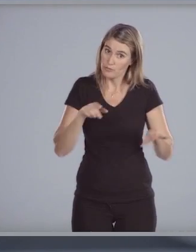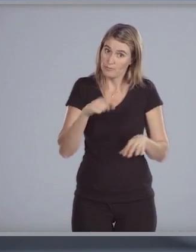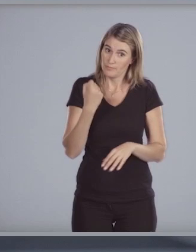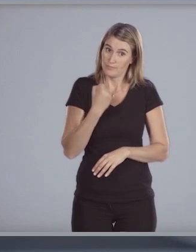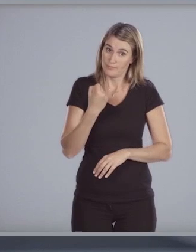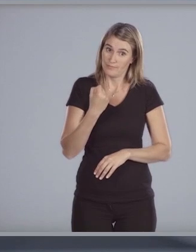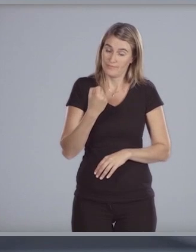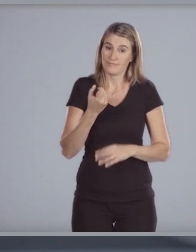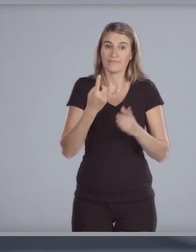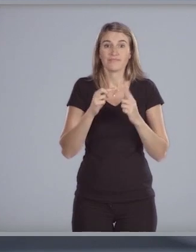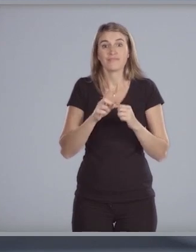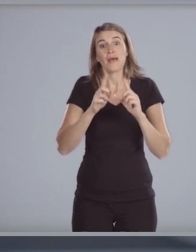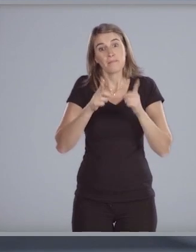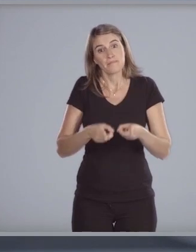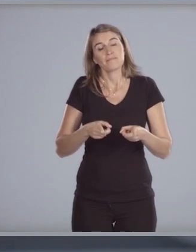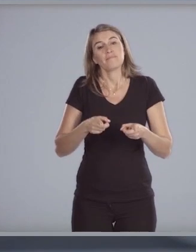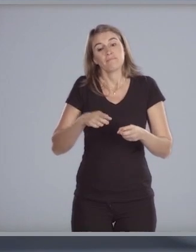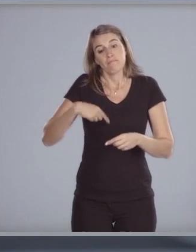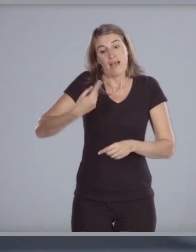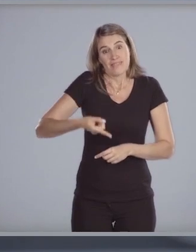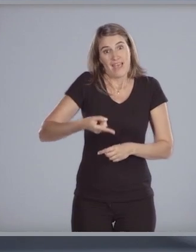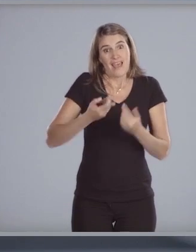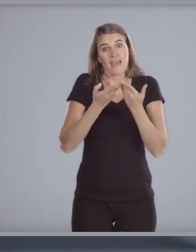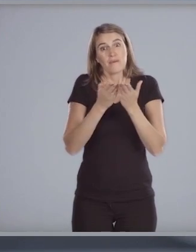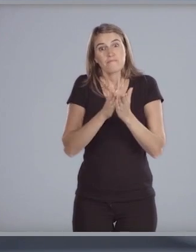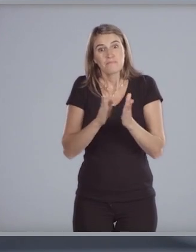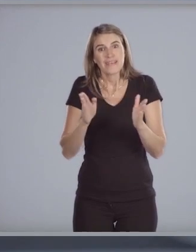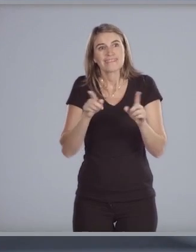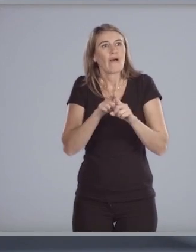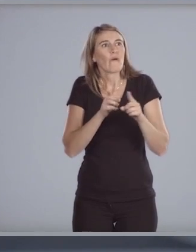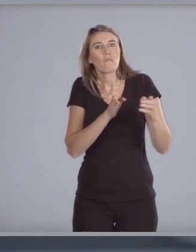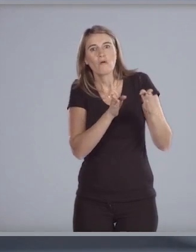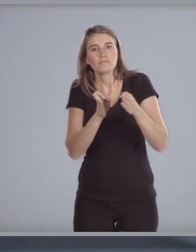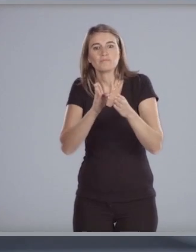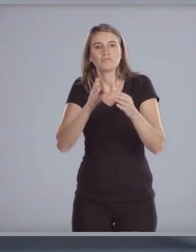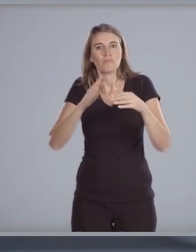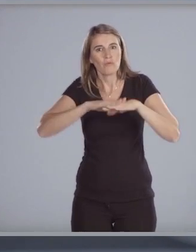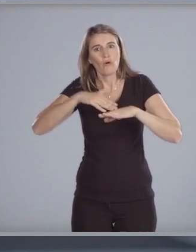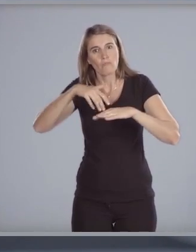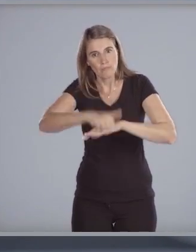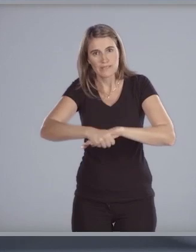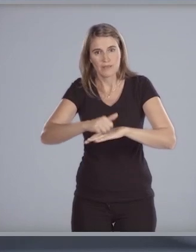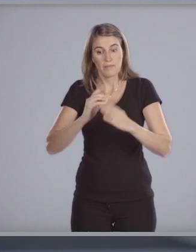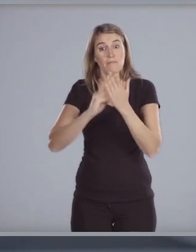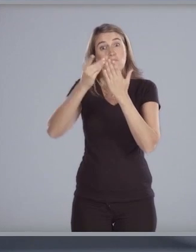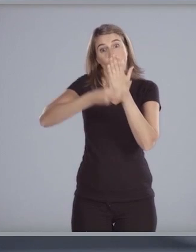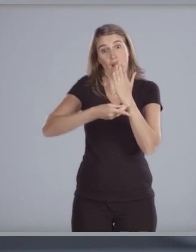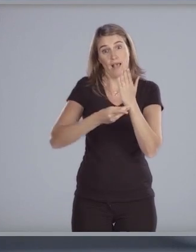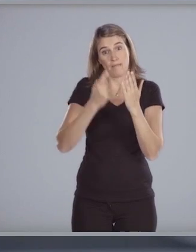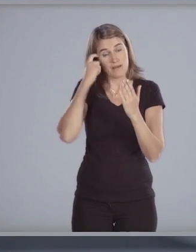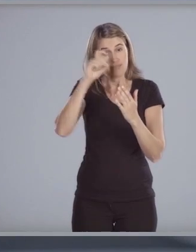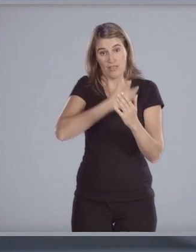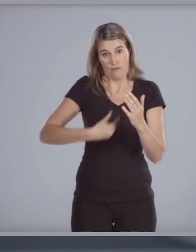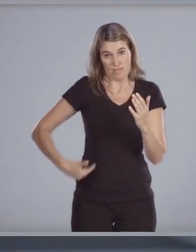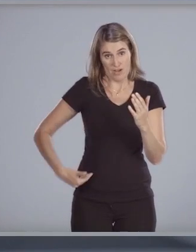los alumnos asimismo mañana será el inicio del camino comprometido en nuestro programa de